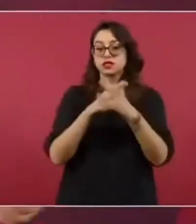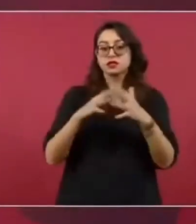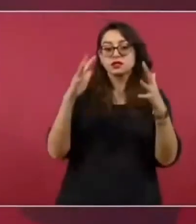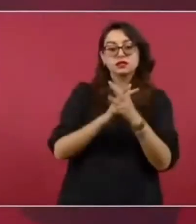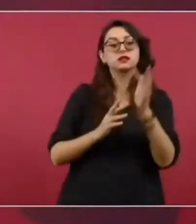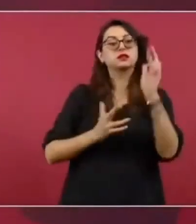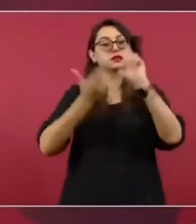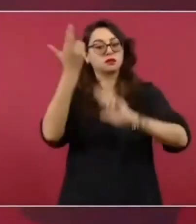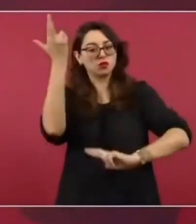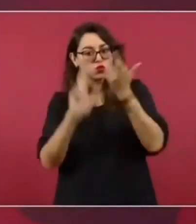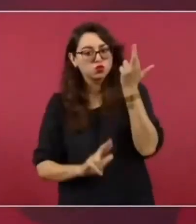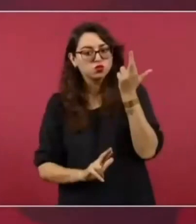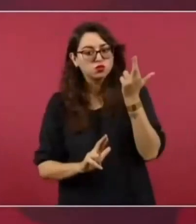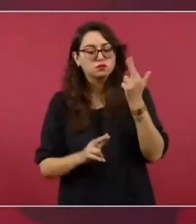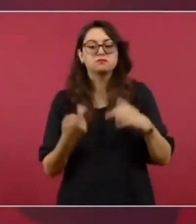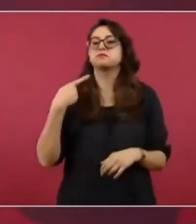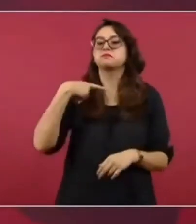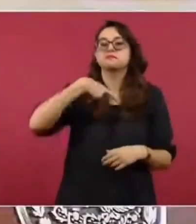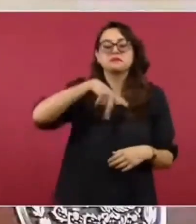simulación